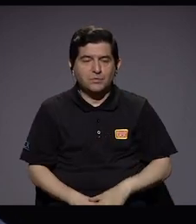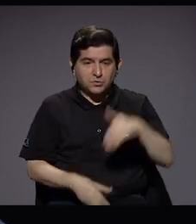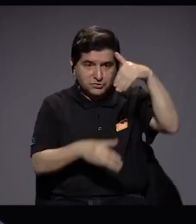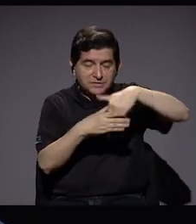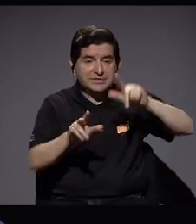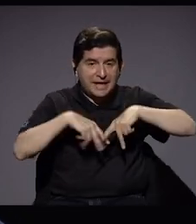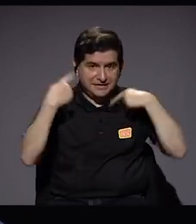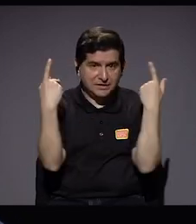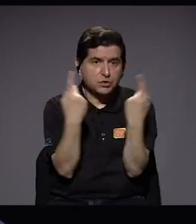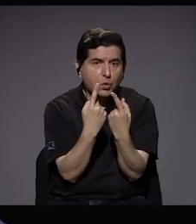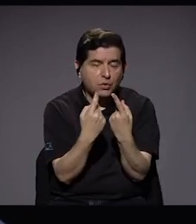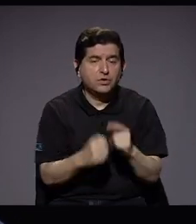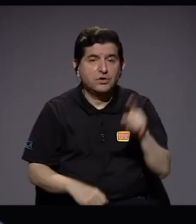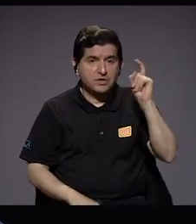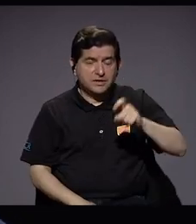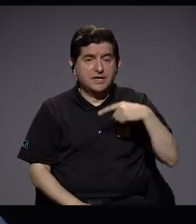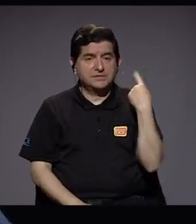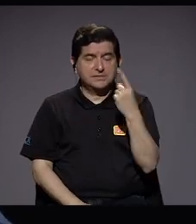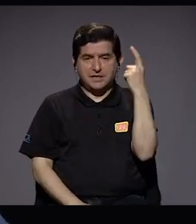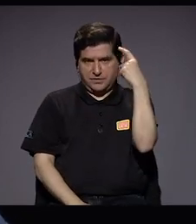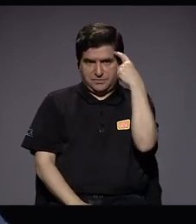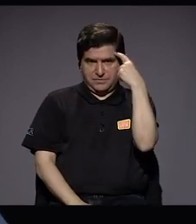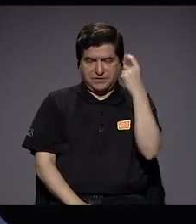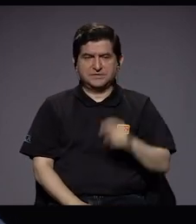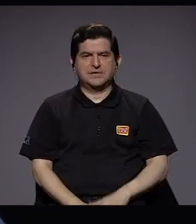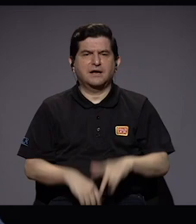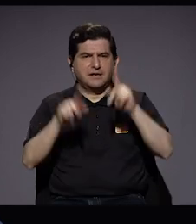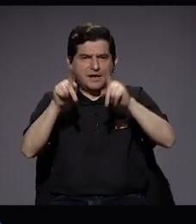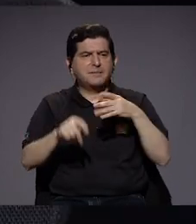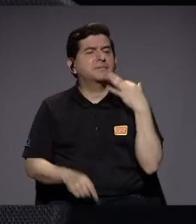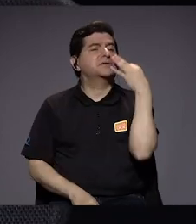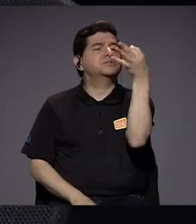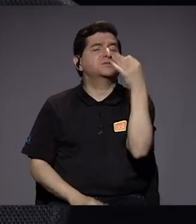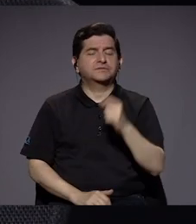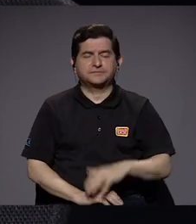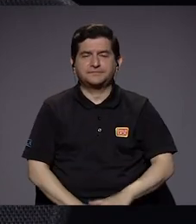creo que es necesario siempre pensar en esa gente que viene.